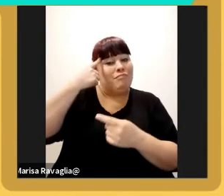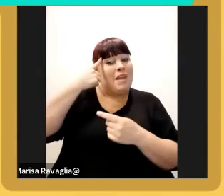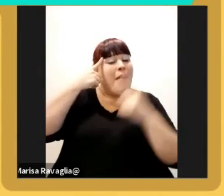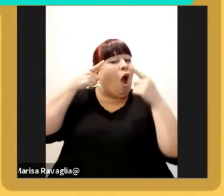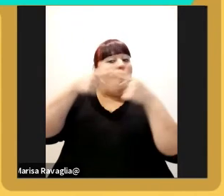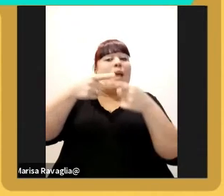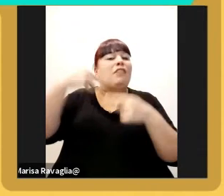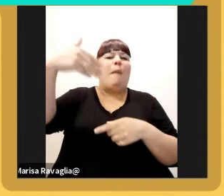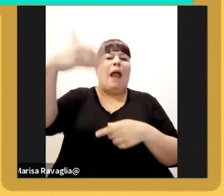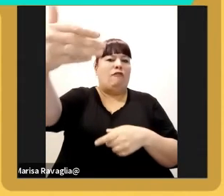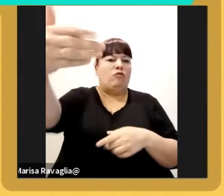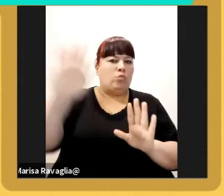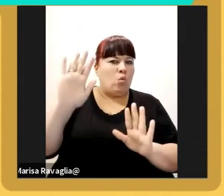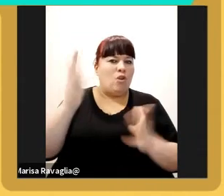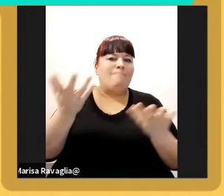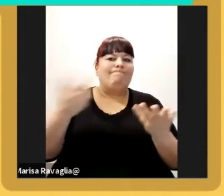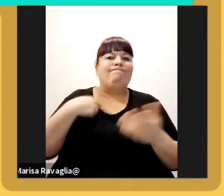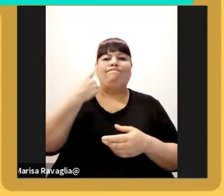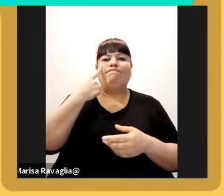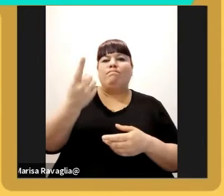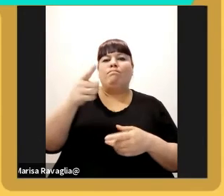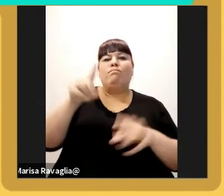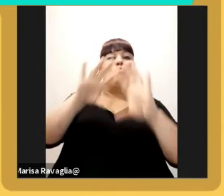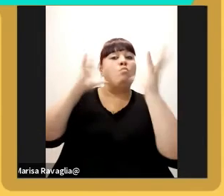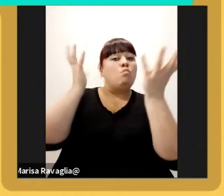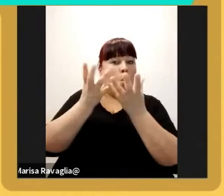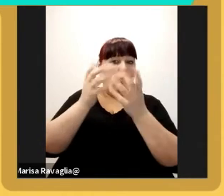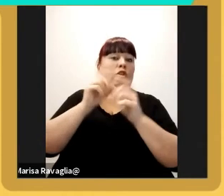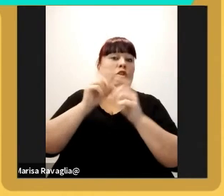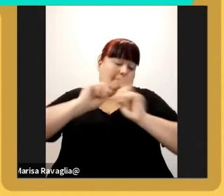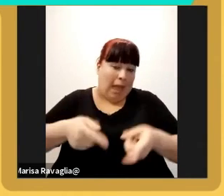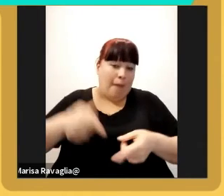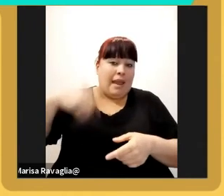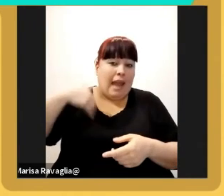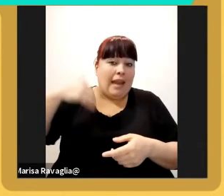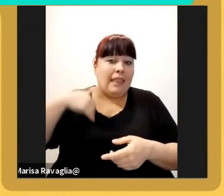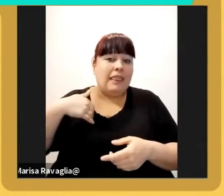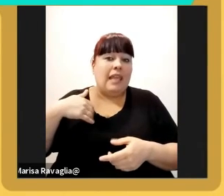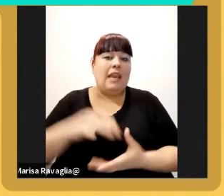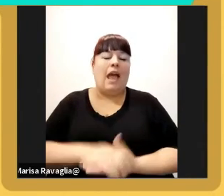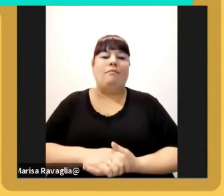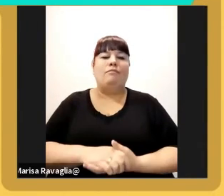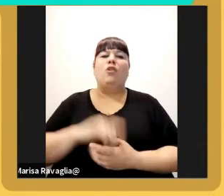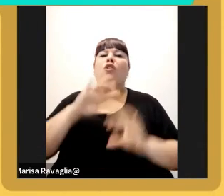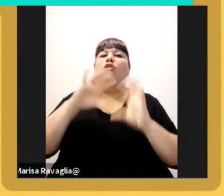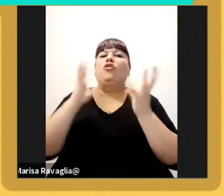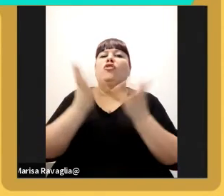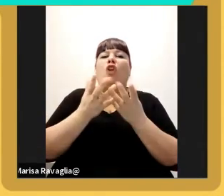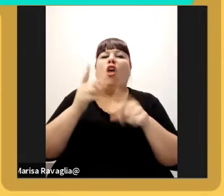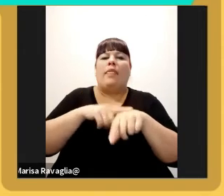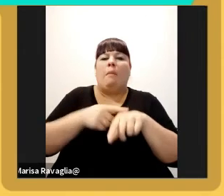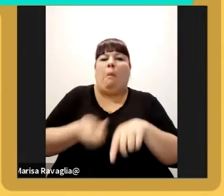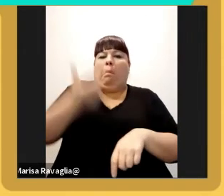veo que hoy el mundo y ni hablar la Argentina todo se hace en muy corto plazo y una